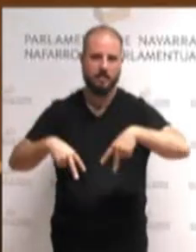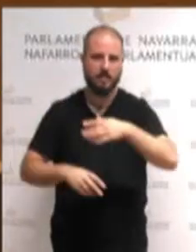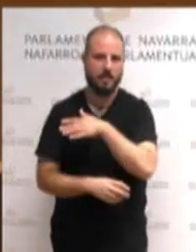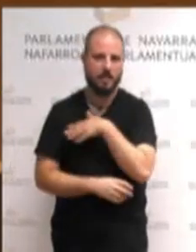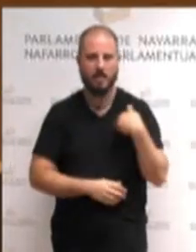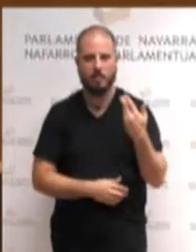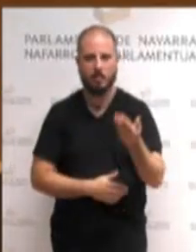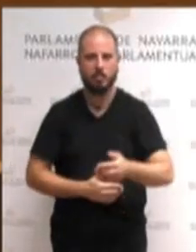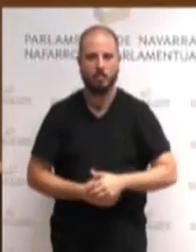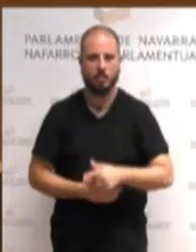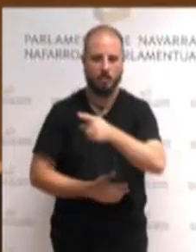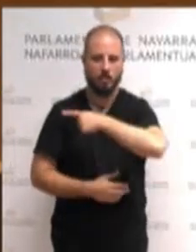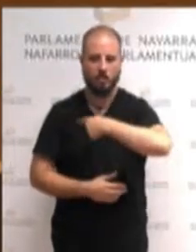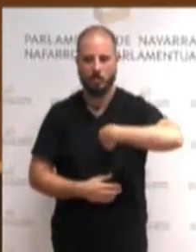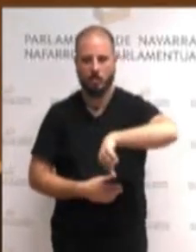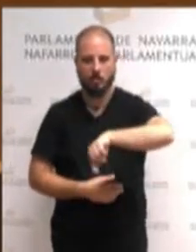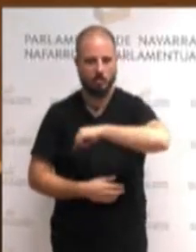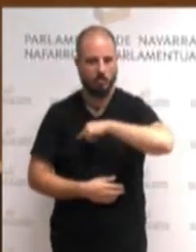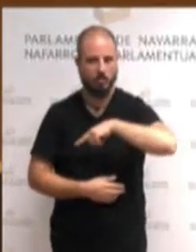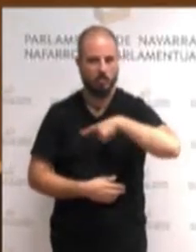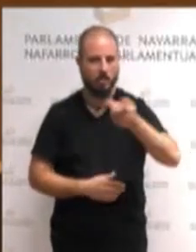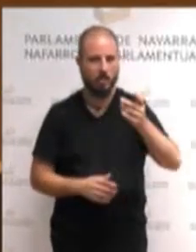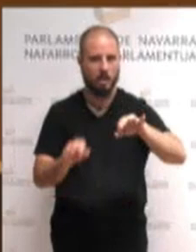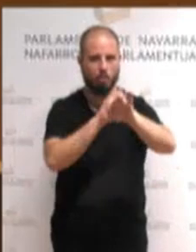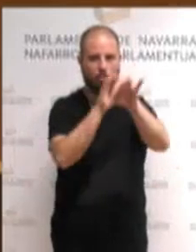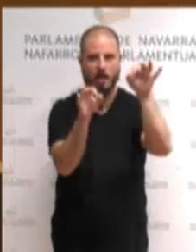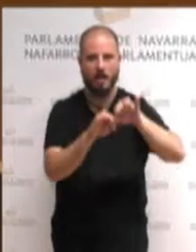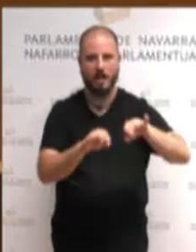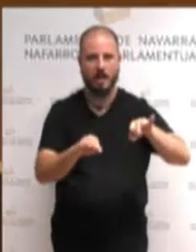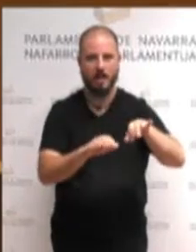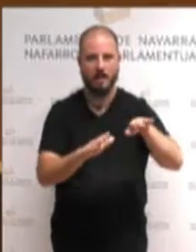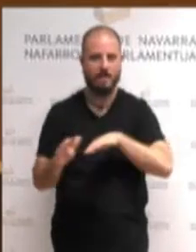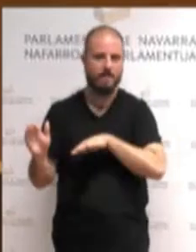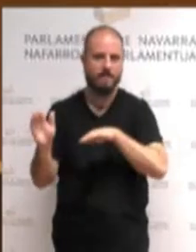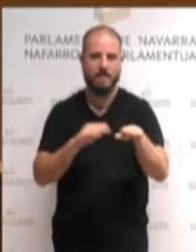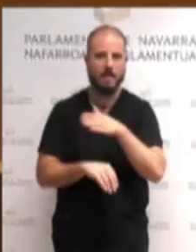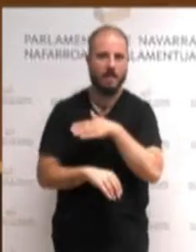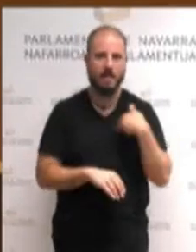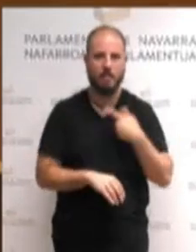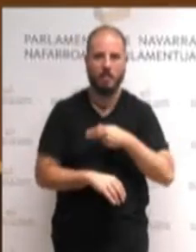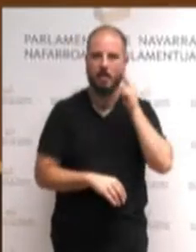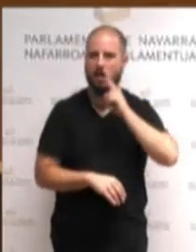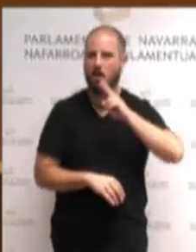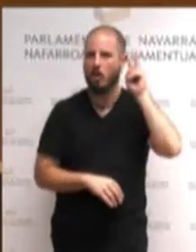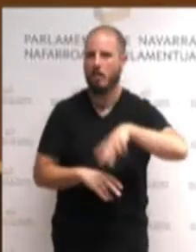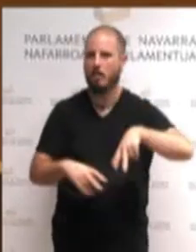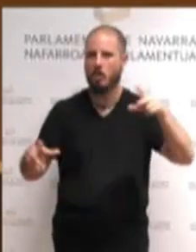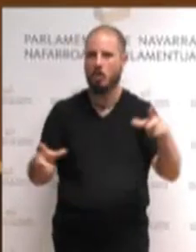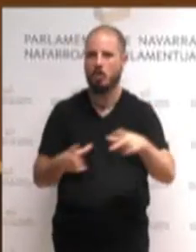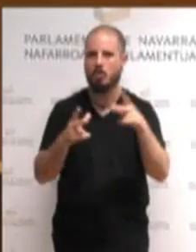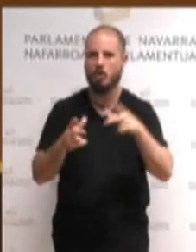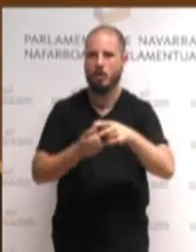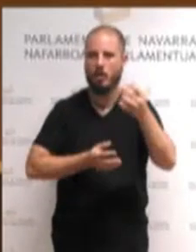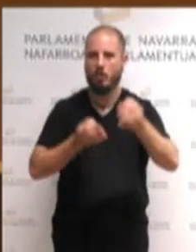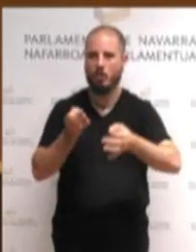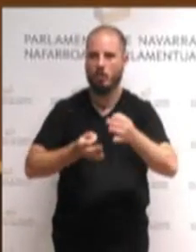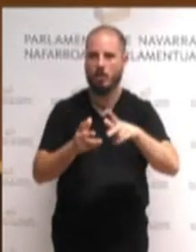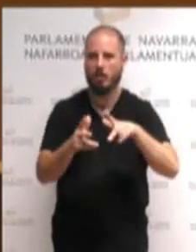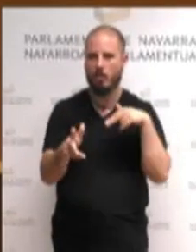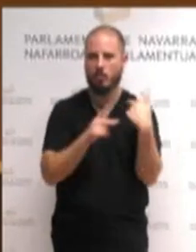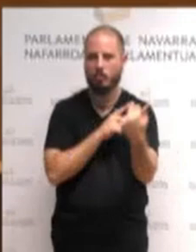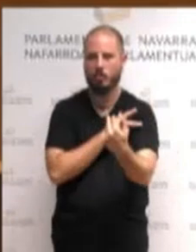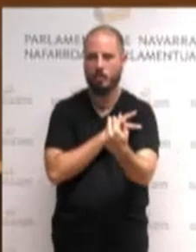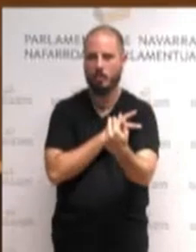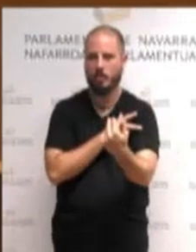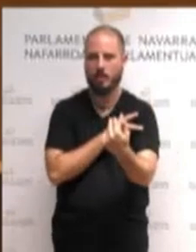Somos euskalchales. Queremos el reconocimiento social y jurídico pleno para nuestra lengua propia y el